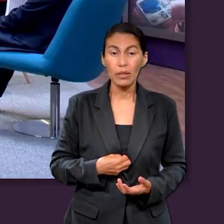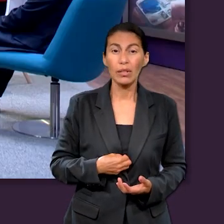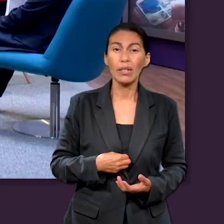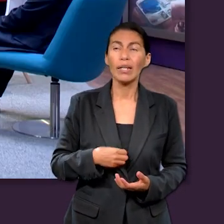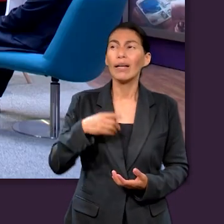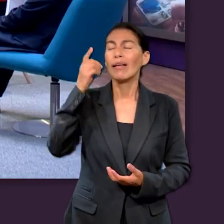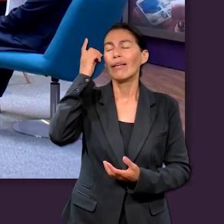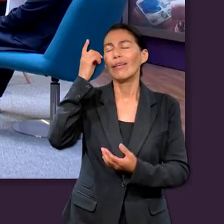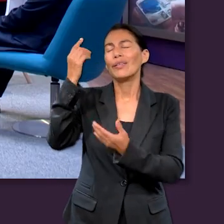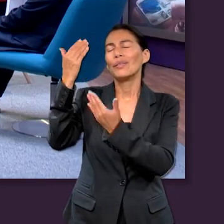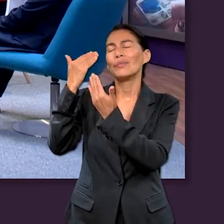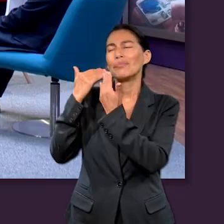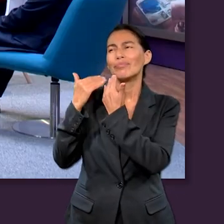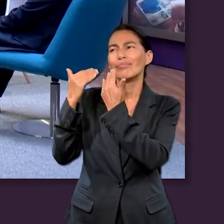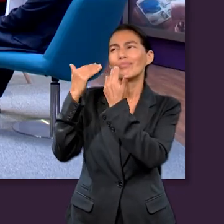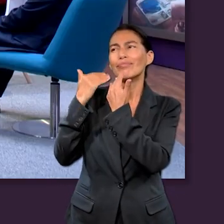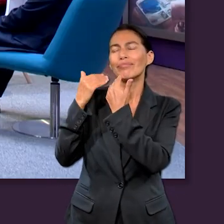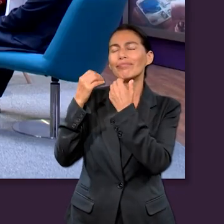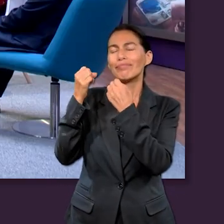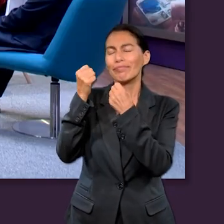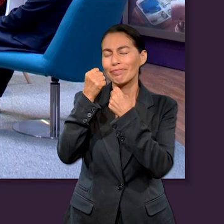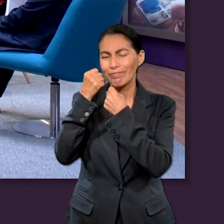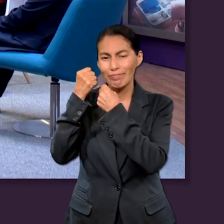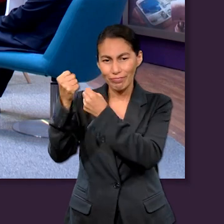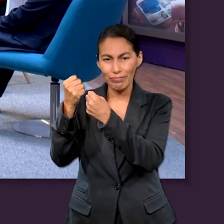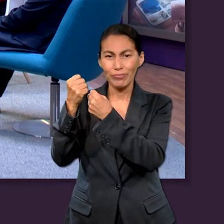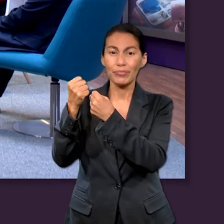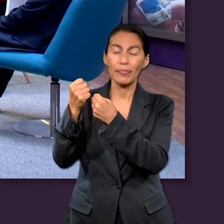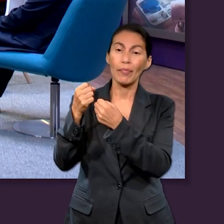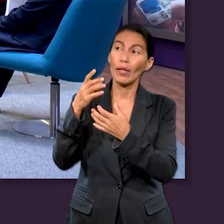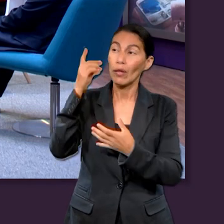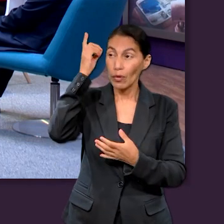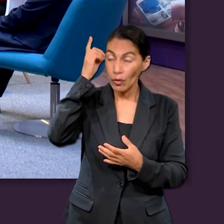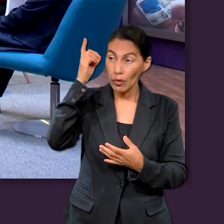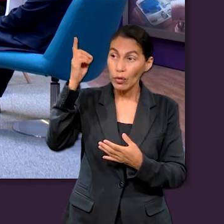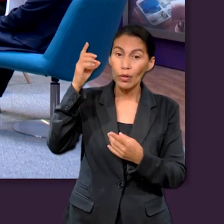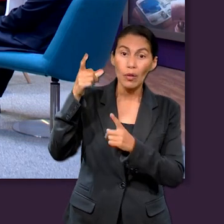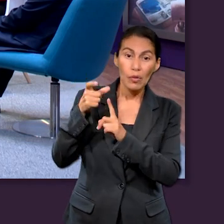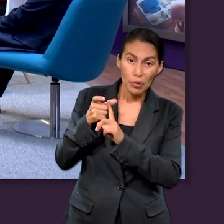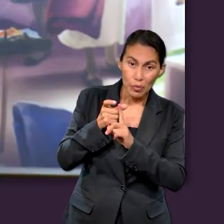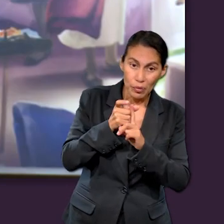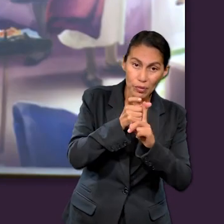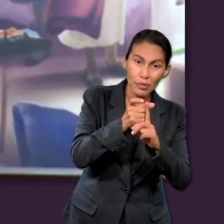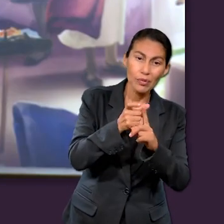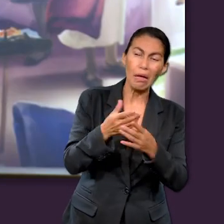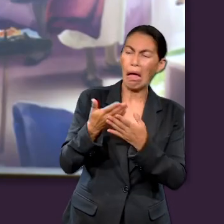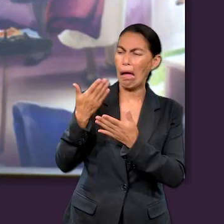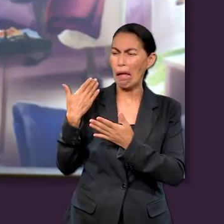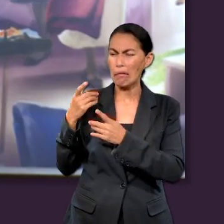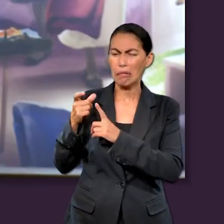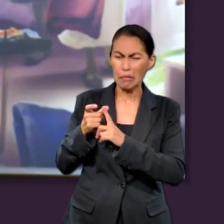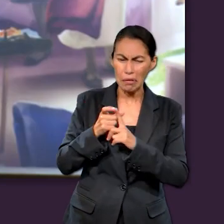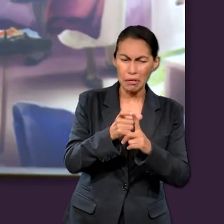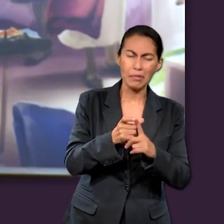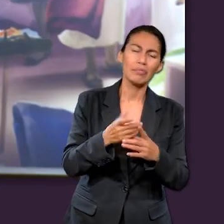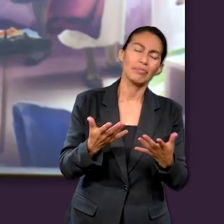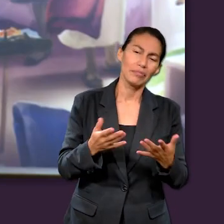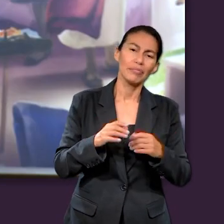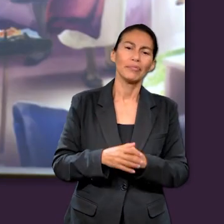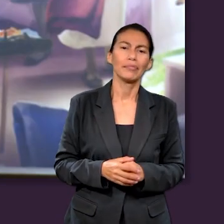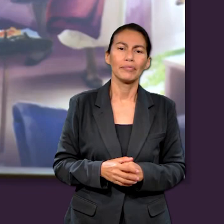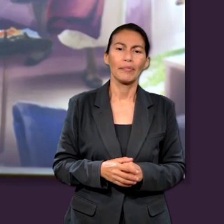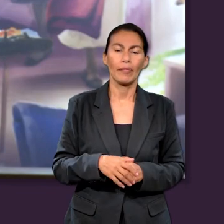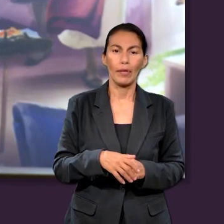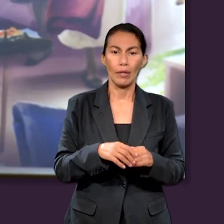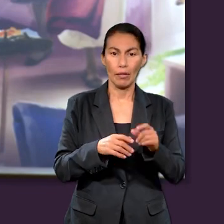males. Pero en medio de todo esto, puede encontrar consuelo, puede encontrar seguridad, al ver cómo Dios lo